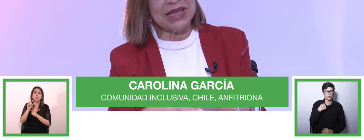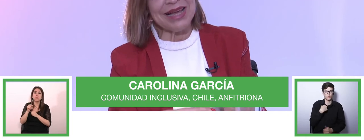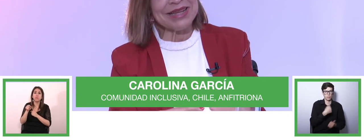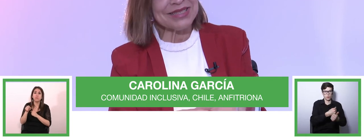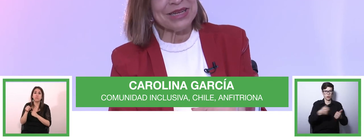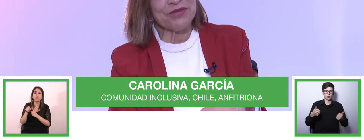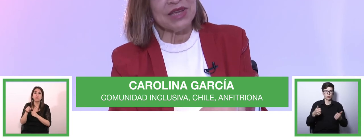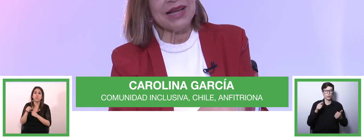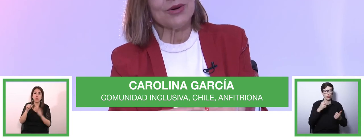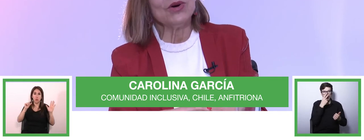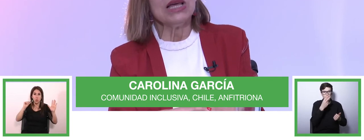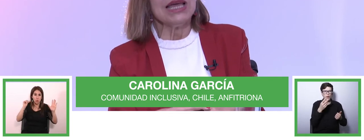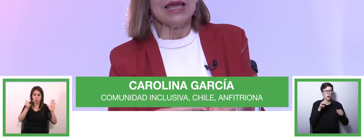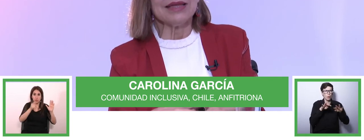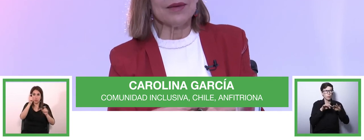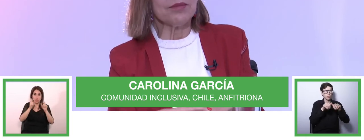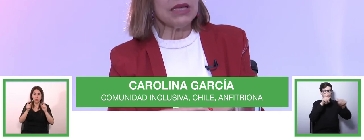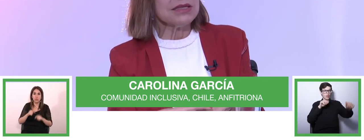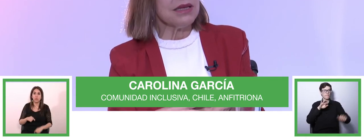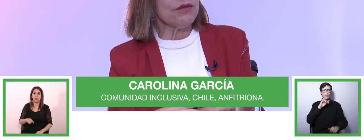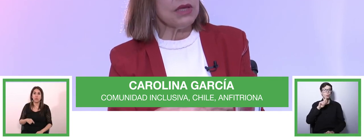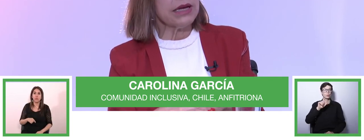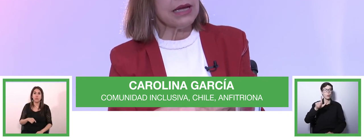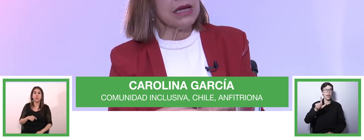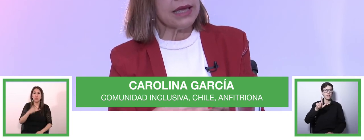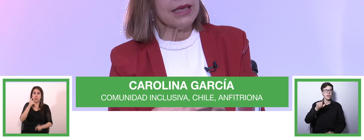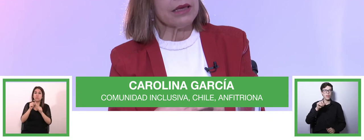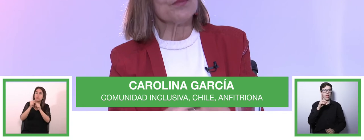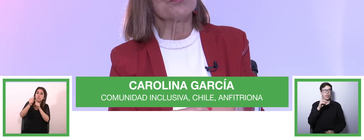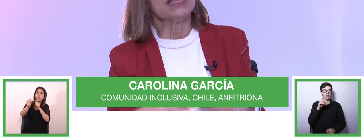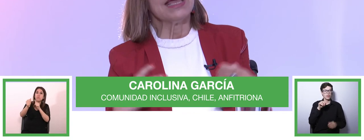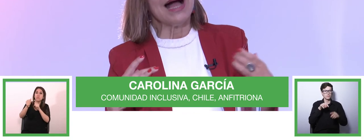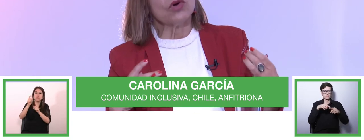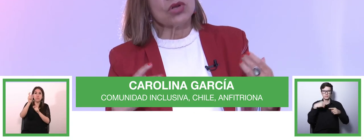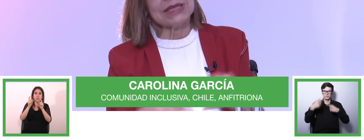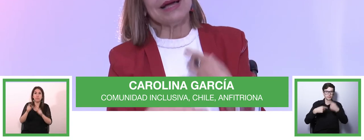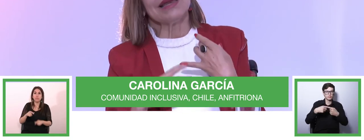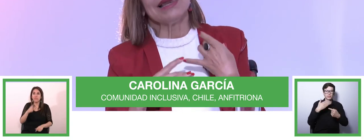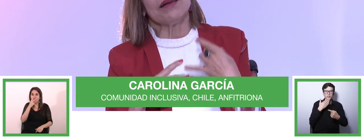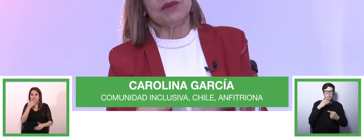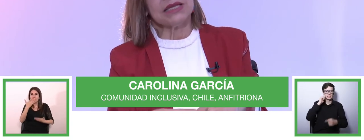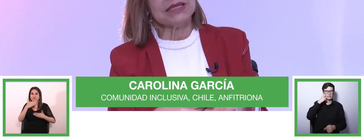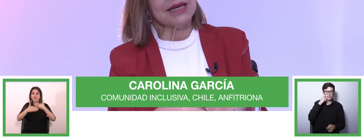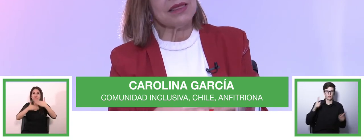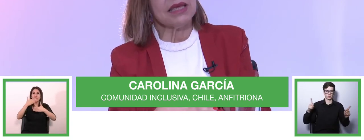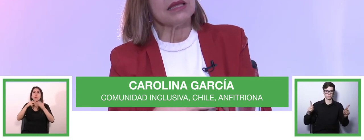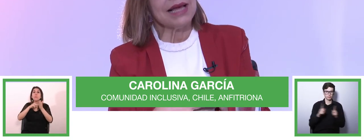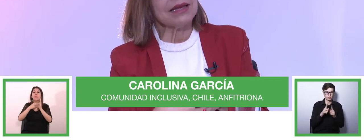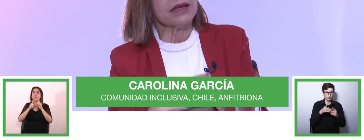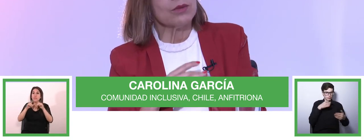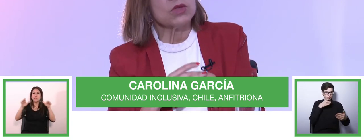virtualidad que ha significado también significa acortar las brechas